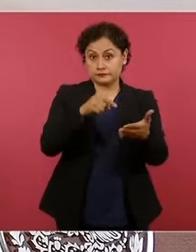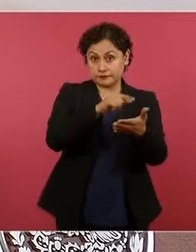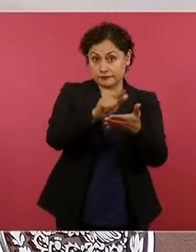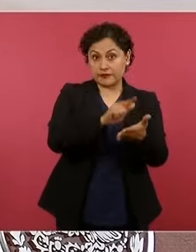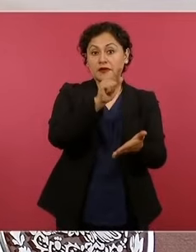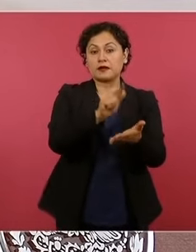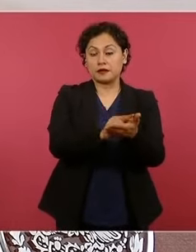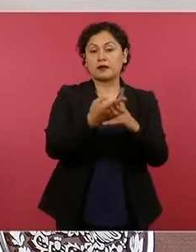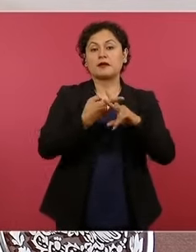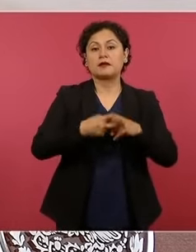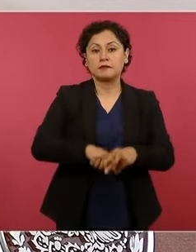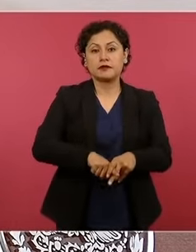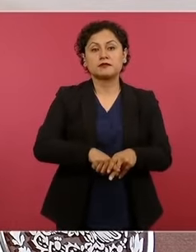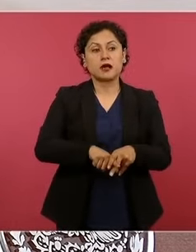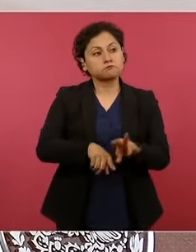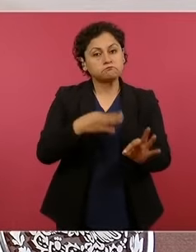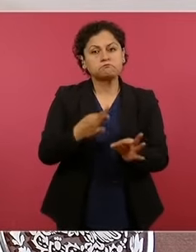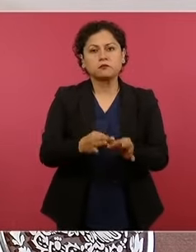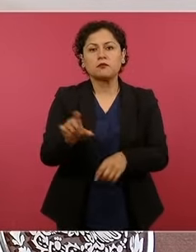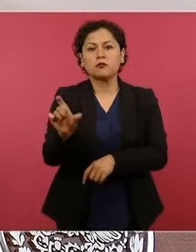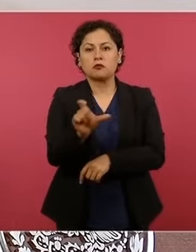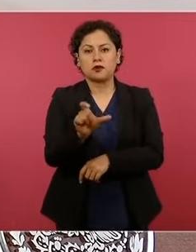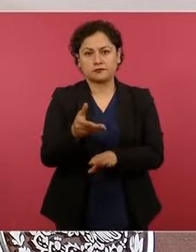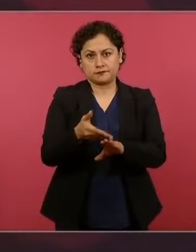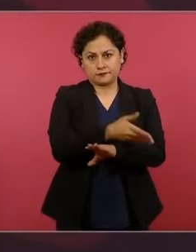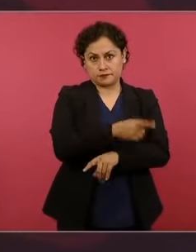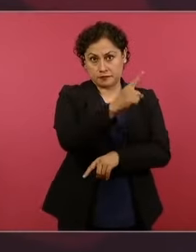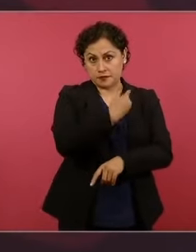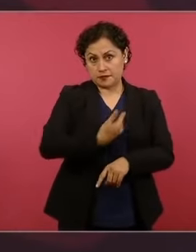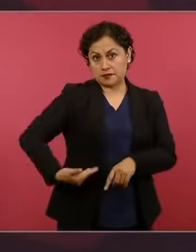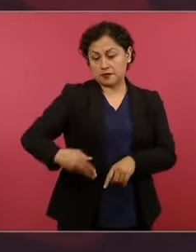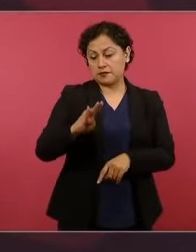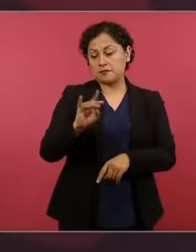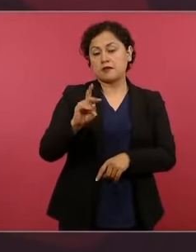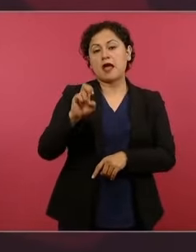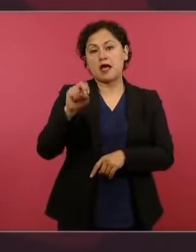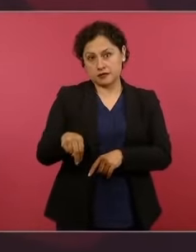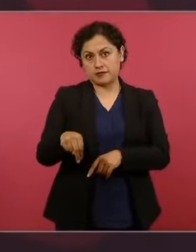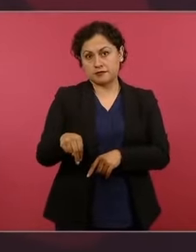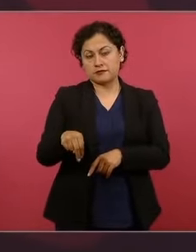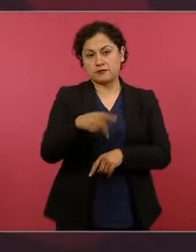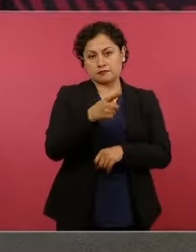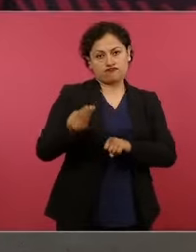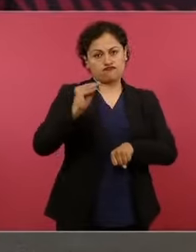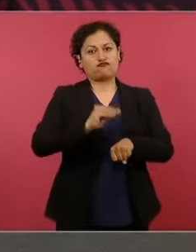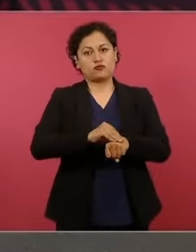para que la gente no tenga que correr riesgos atravesando México.